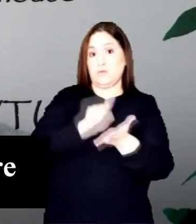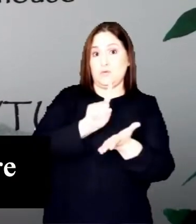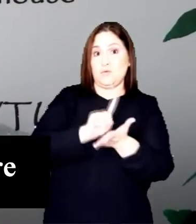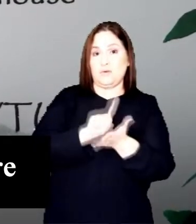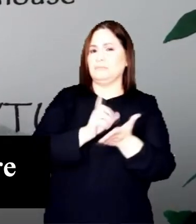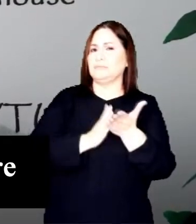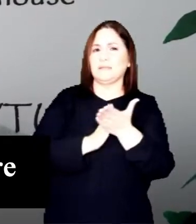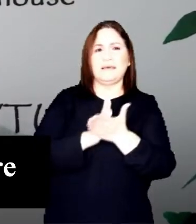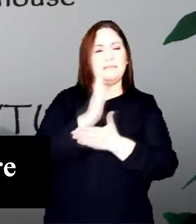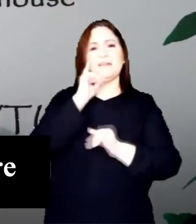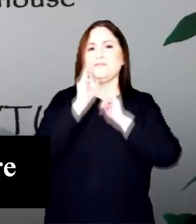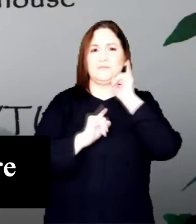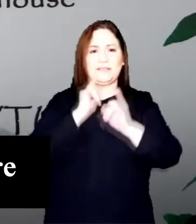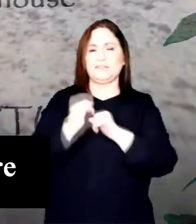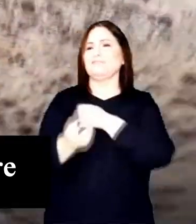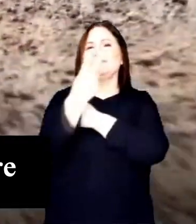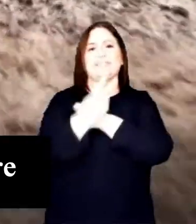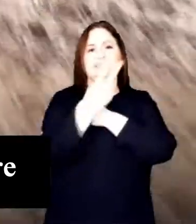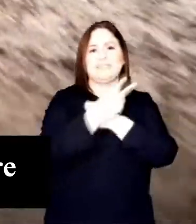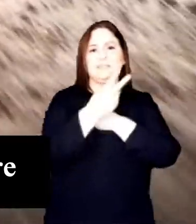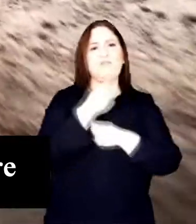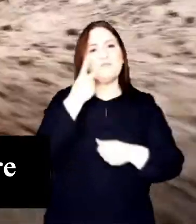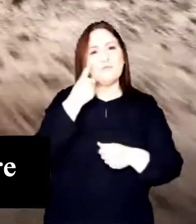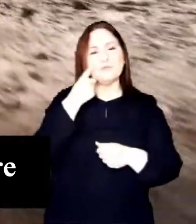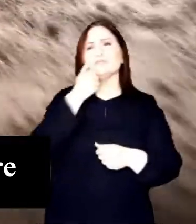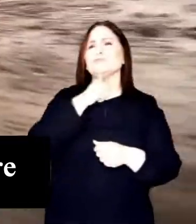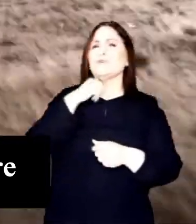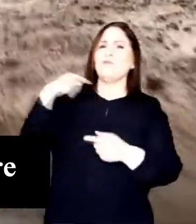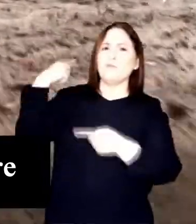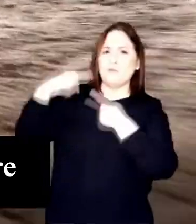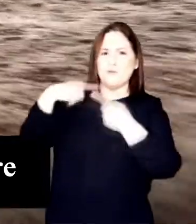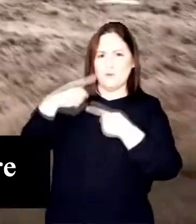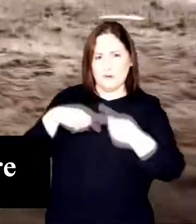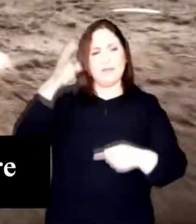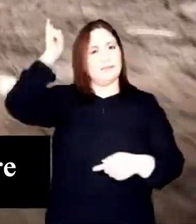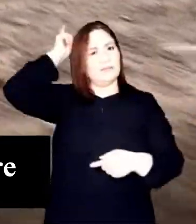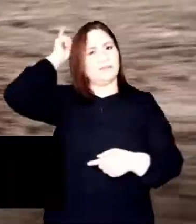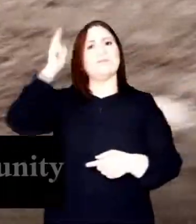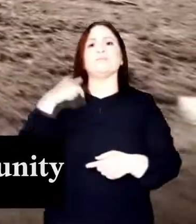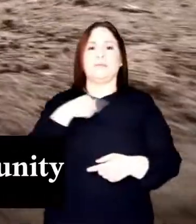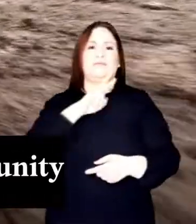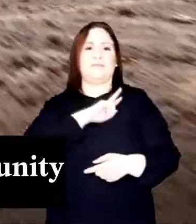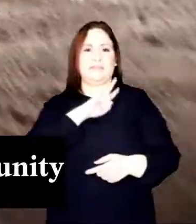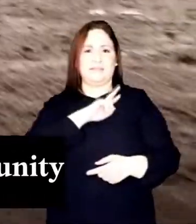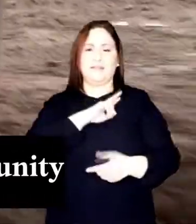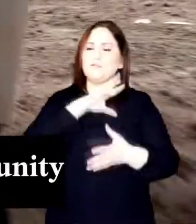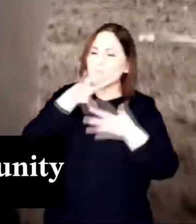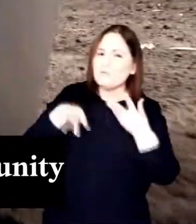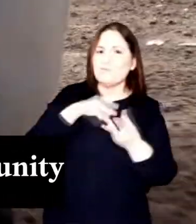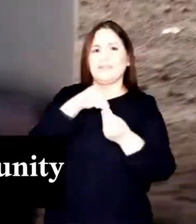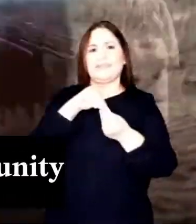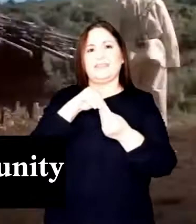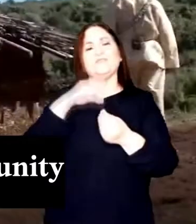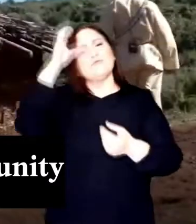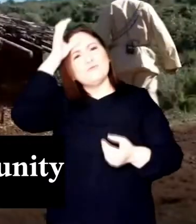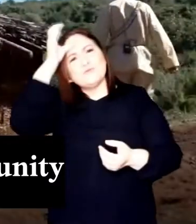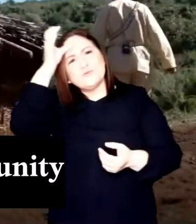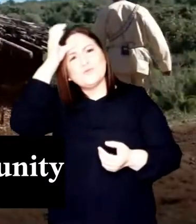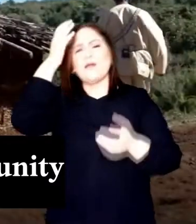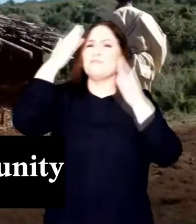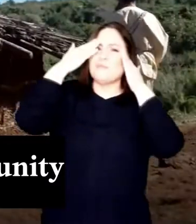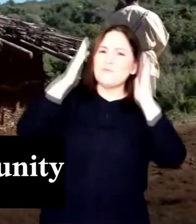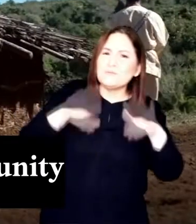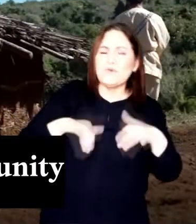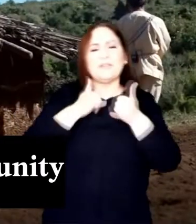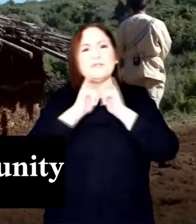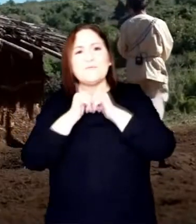lugar siempre he visto mis visitantes, un poco más de la historia, de la vida, de la